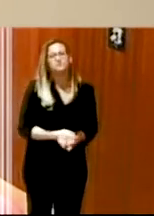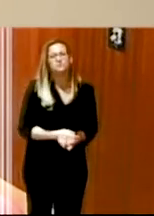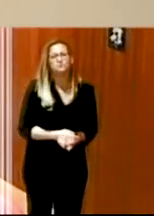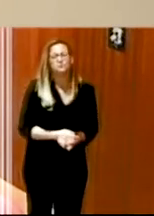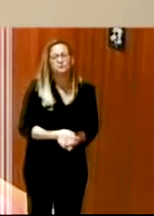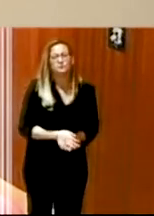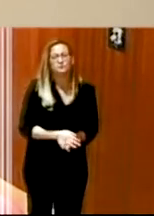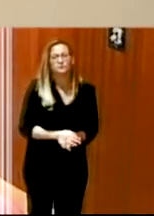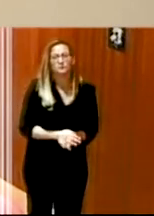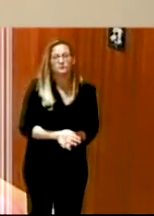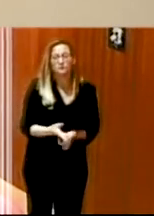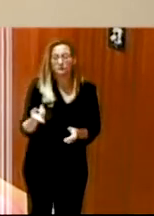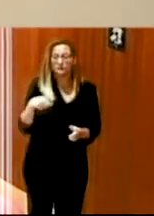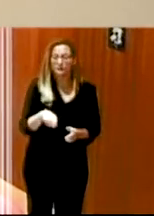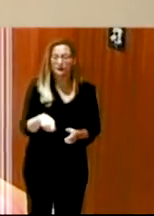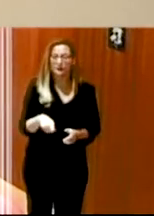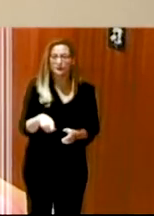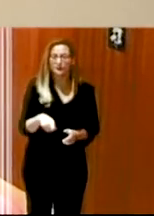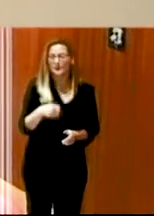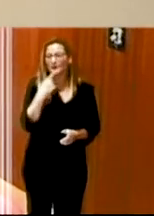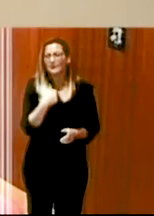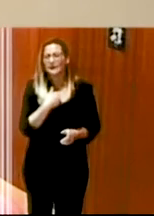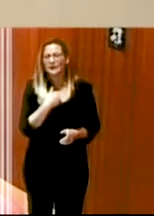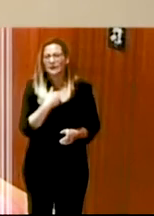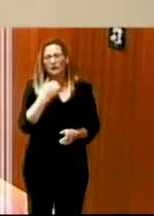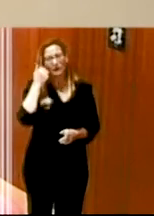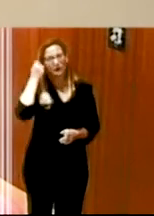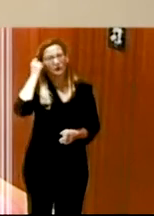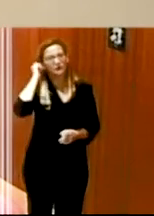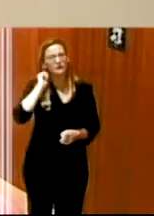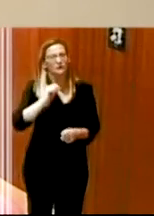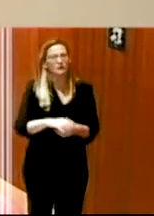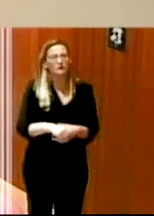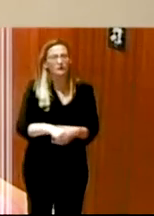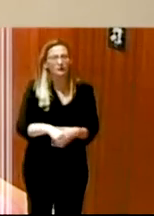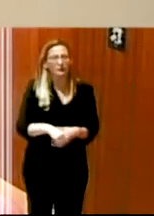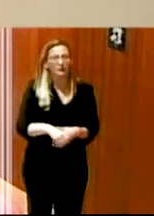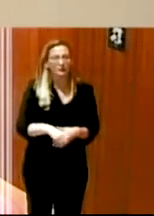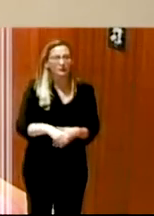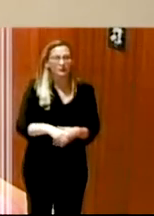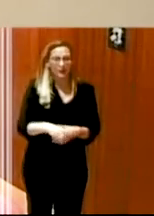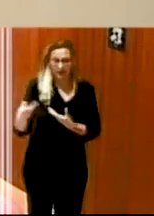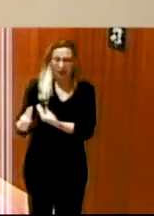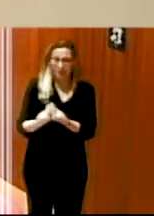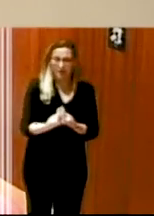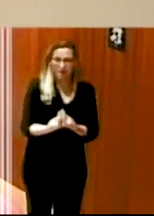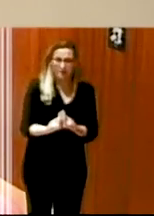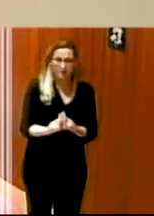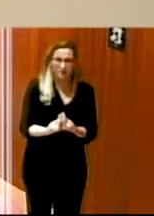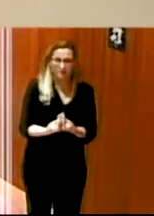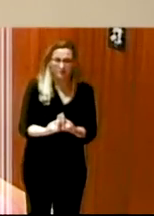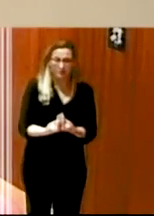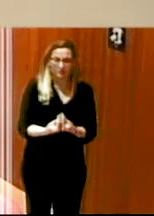y también hablaban muchas veces de la señalización de obstáculos y el tema del acompañamiento porque no